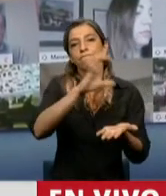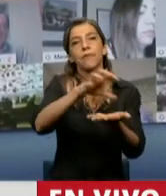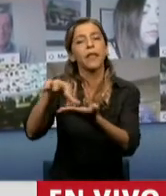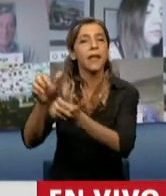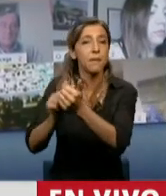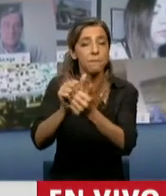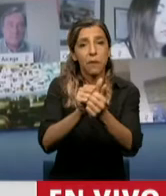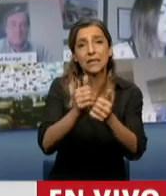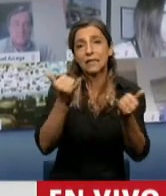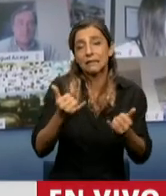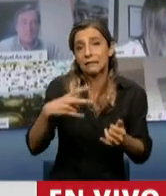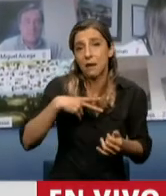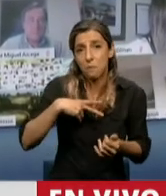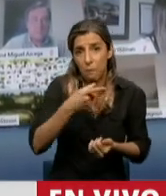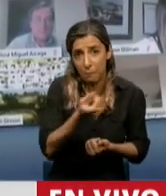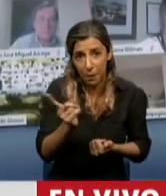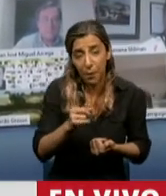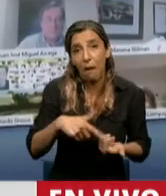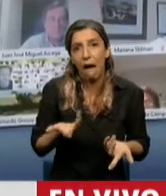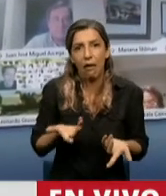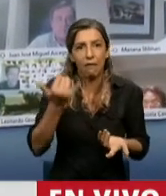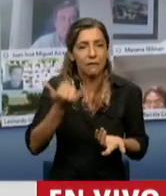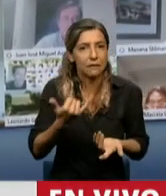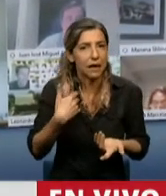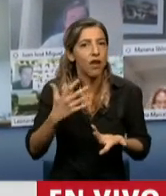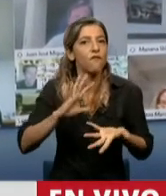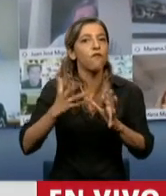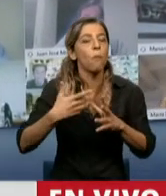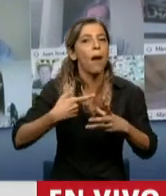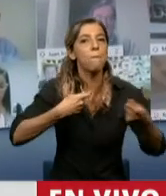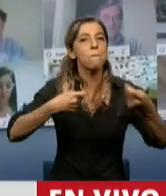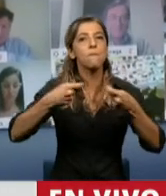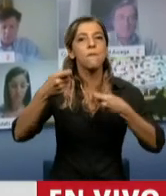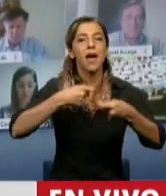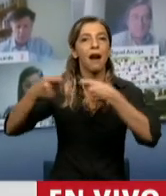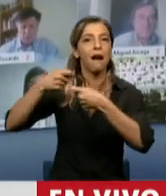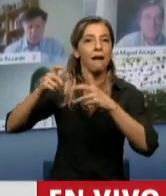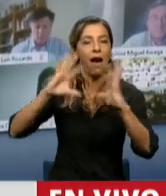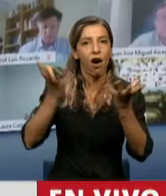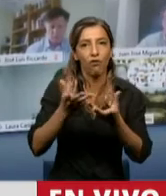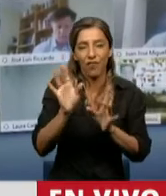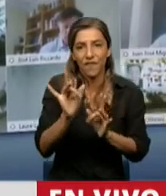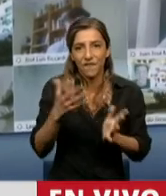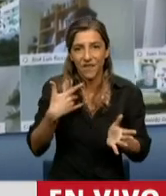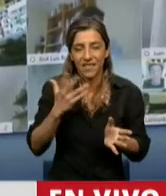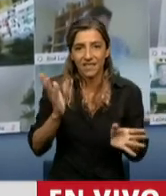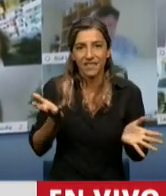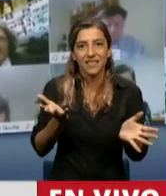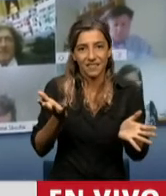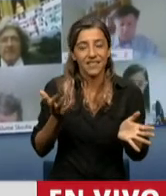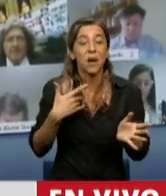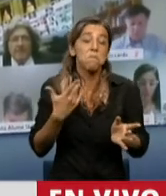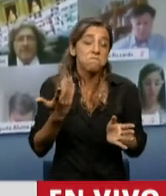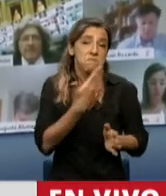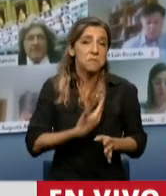con cotización de mercado, cuya realización obviamente es ciertamente complicado y en la que el Estado obviamente ha colocado